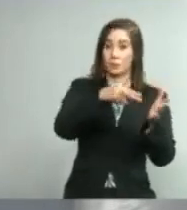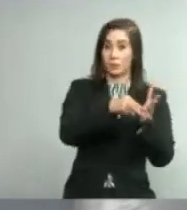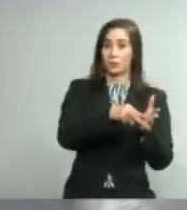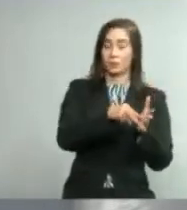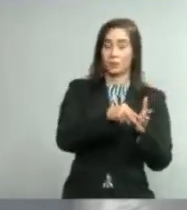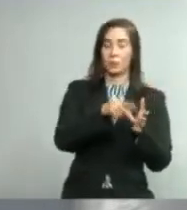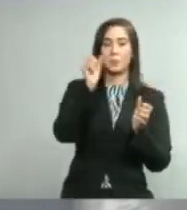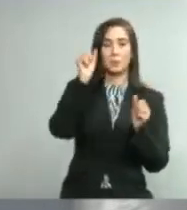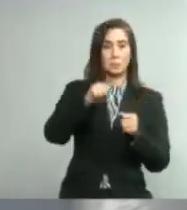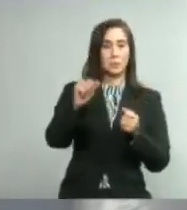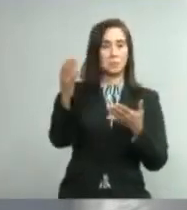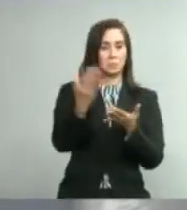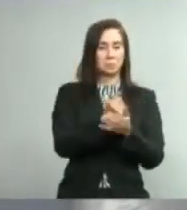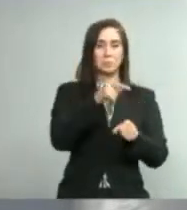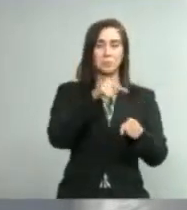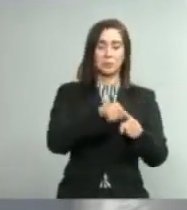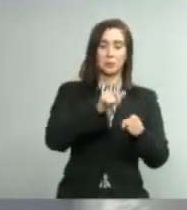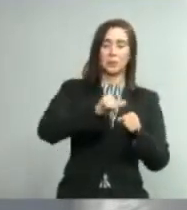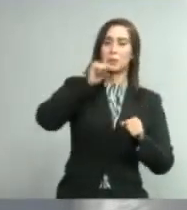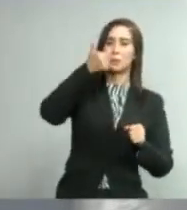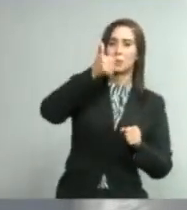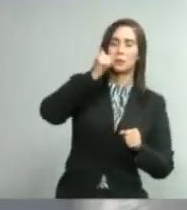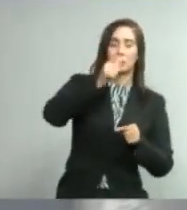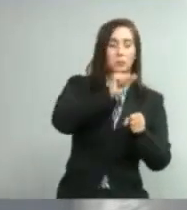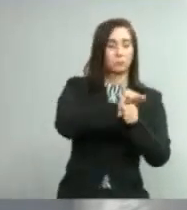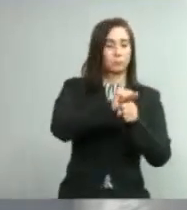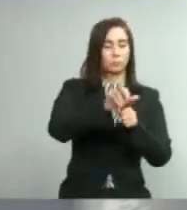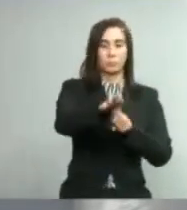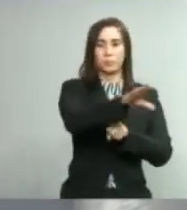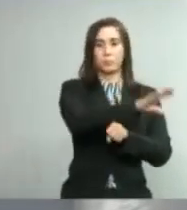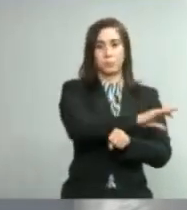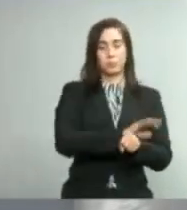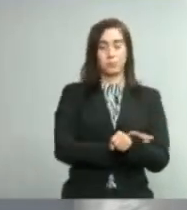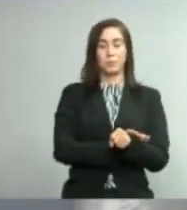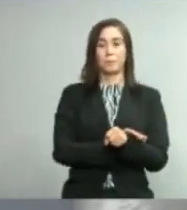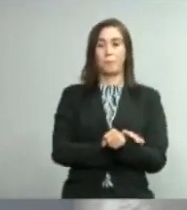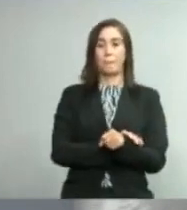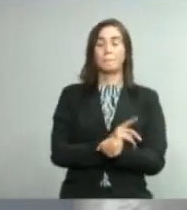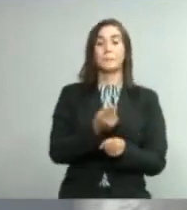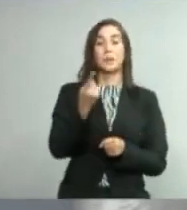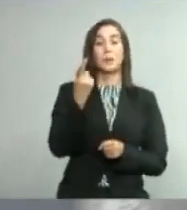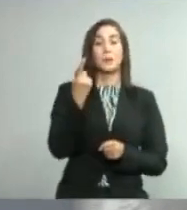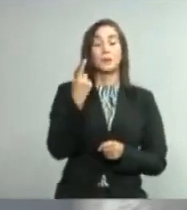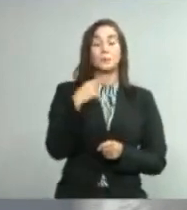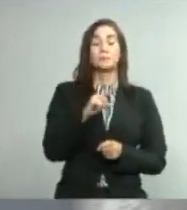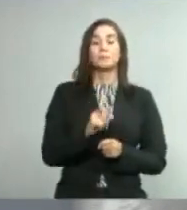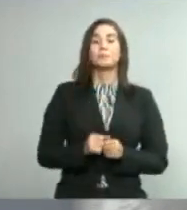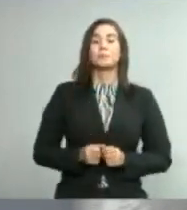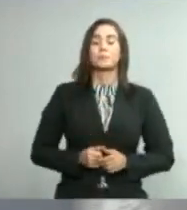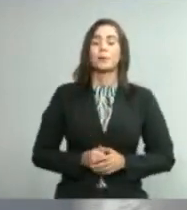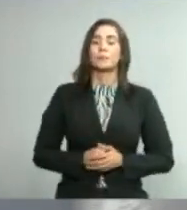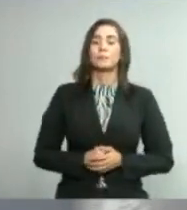aprovechar el tiempo en cada día que como usted dice implica la existencia del